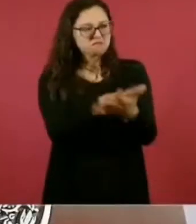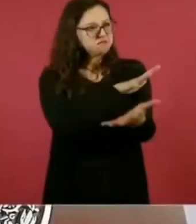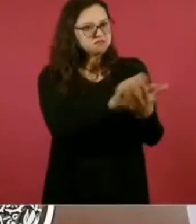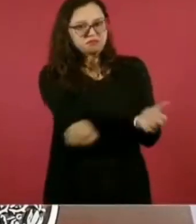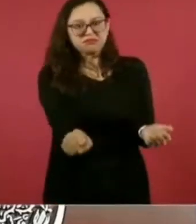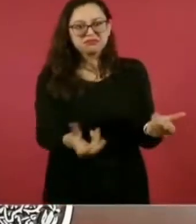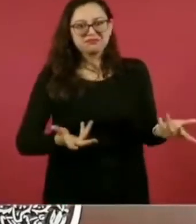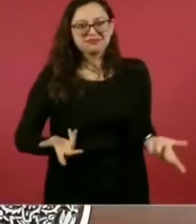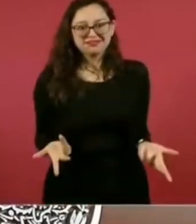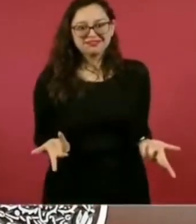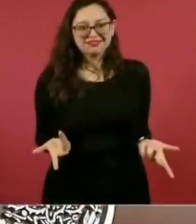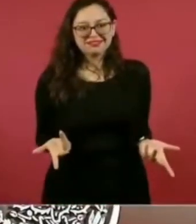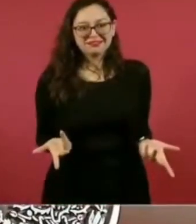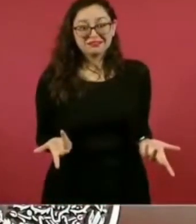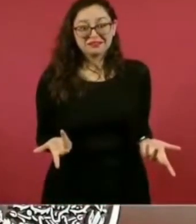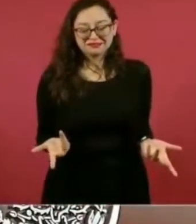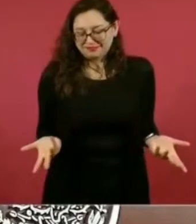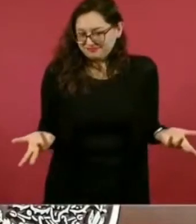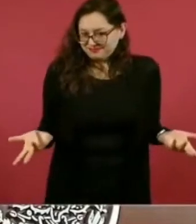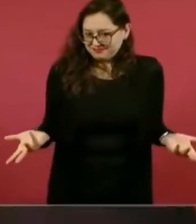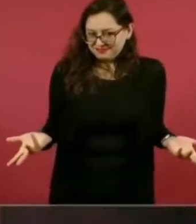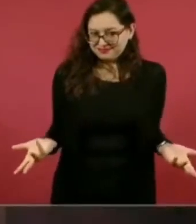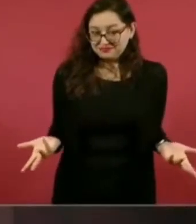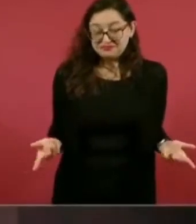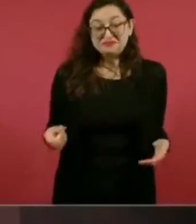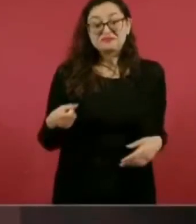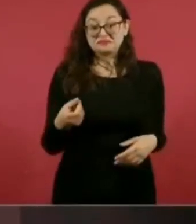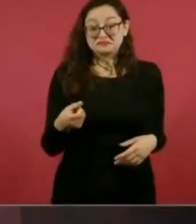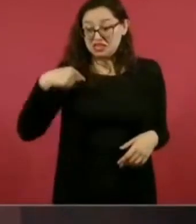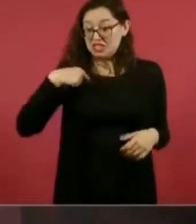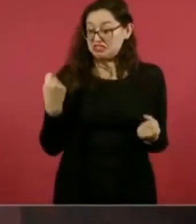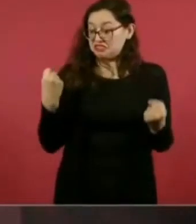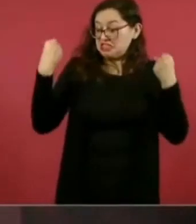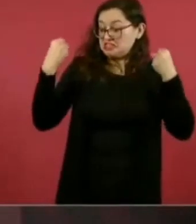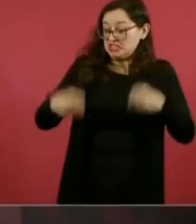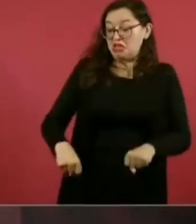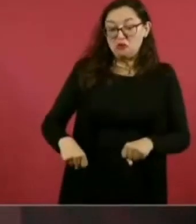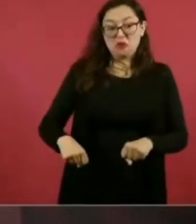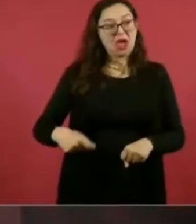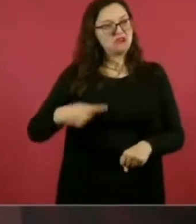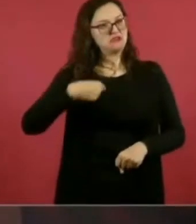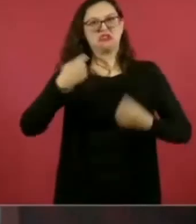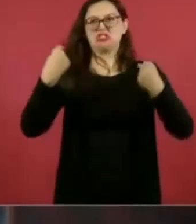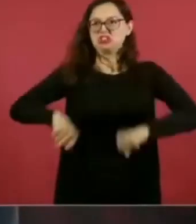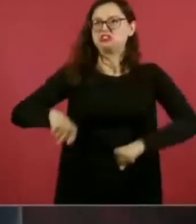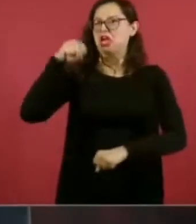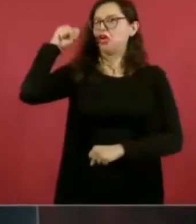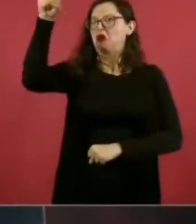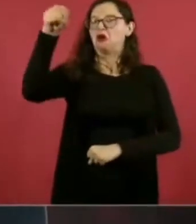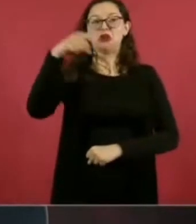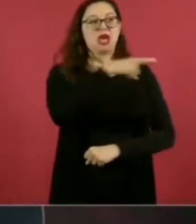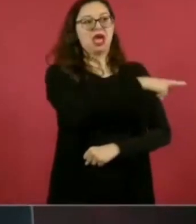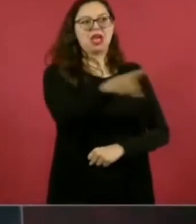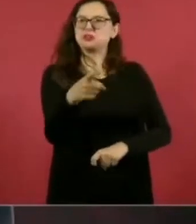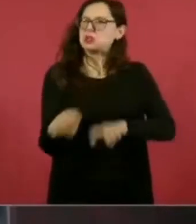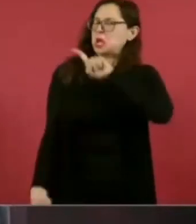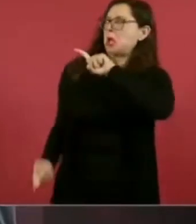Que le mientan la madre al presidente, insultan, calumnian